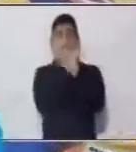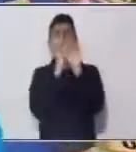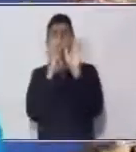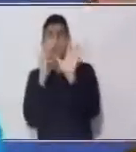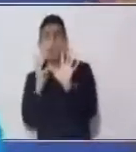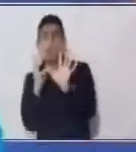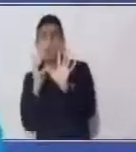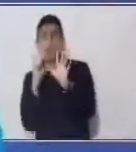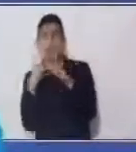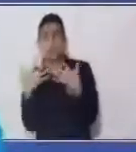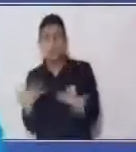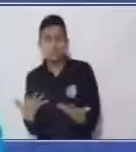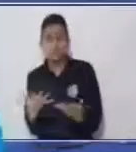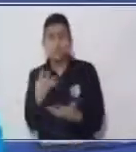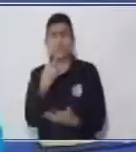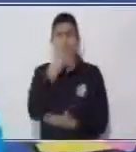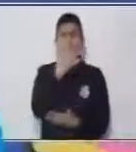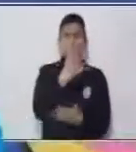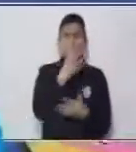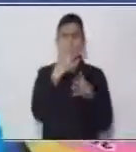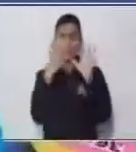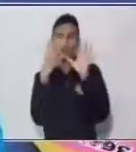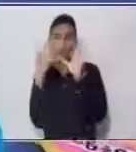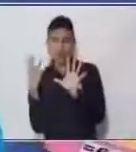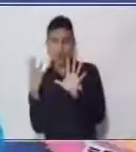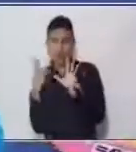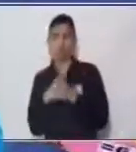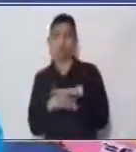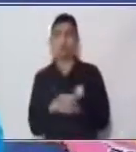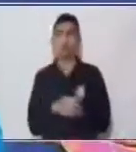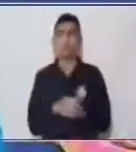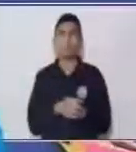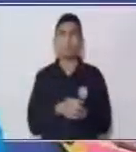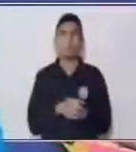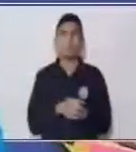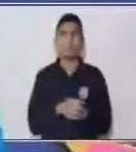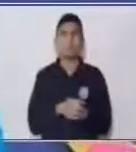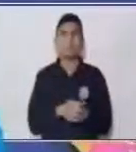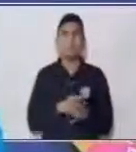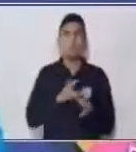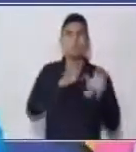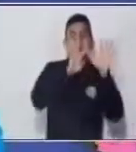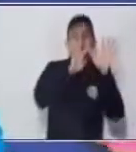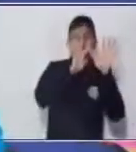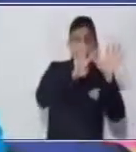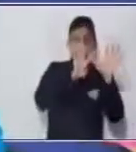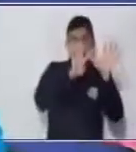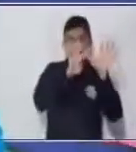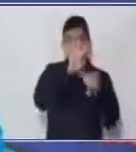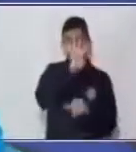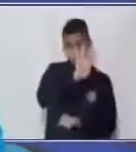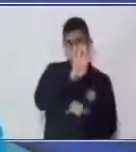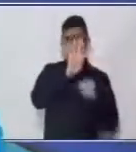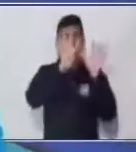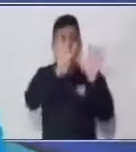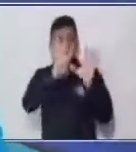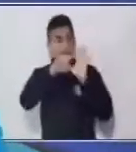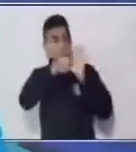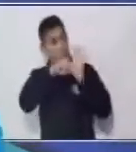Cuarenta y nueve Cuarenta y nueve Menos cinco ¿Cuánto sería?